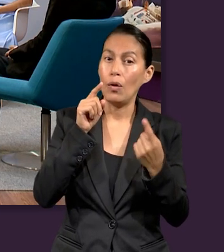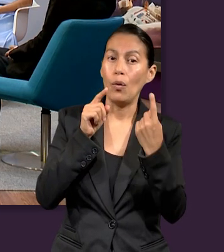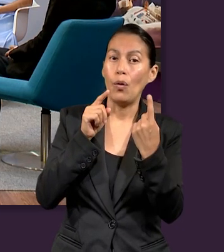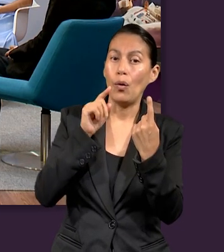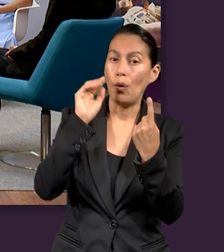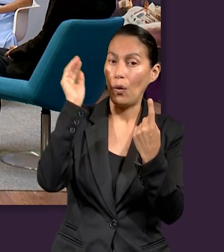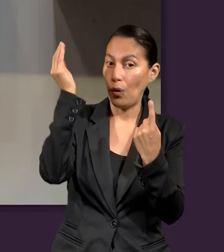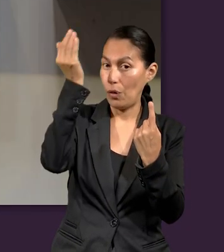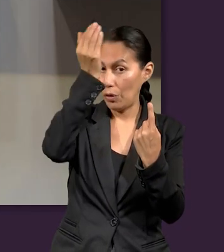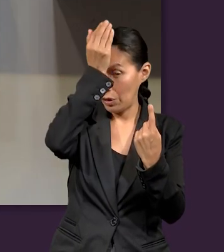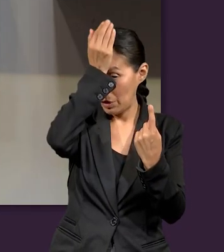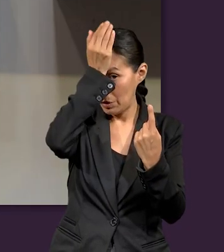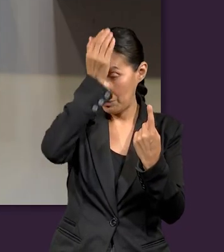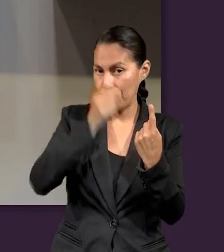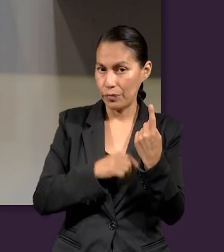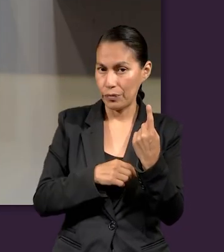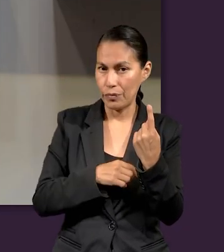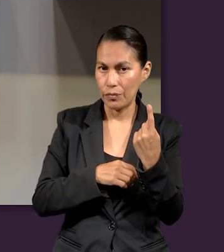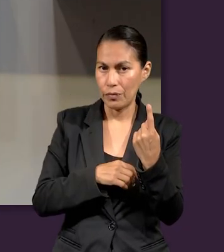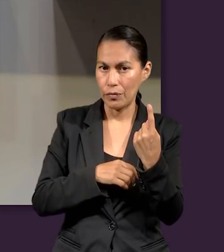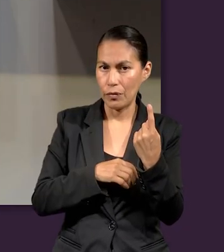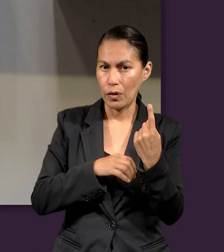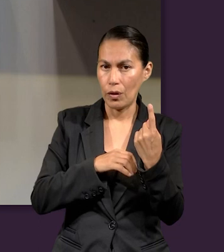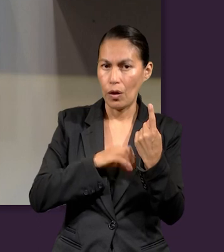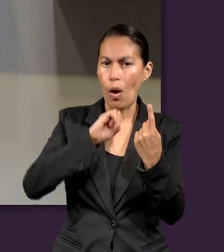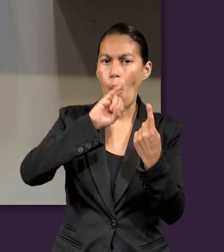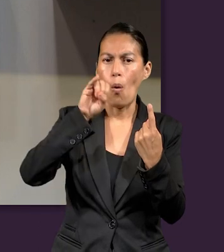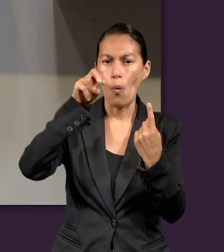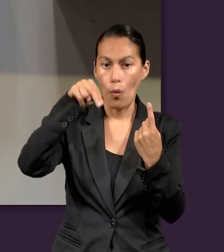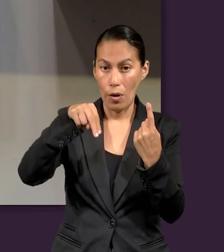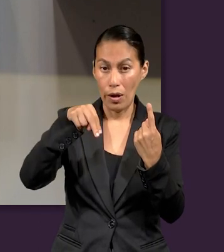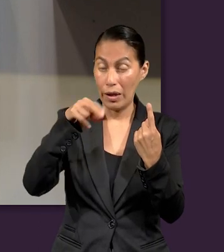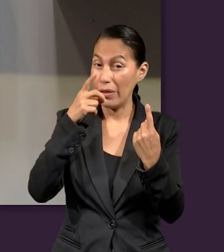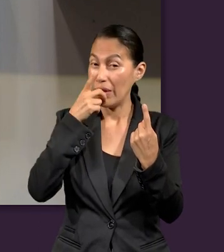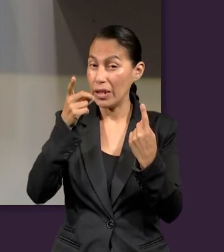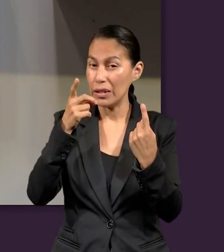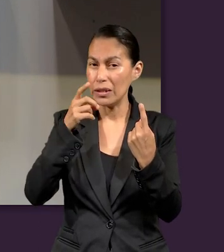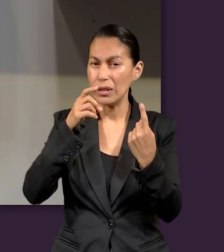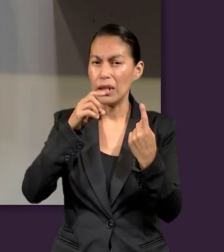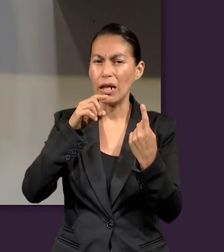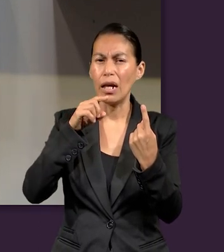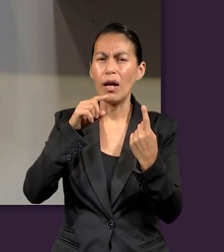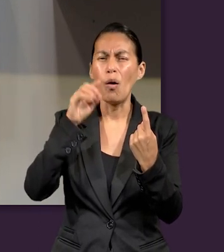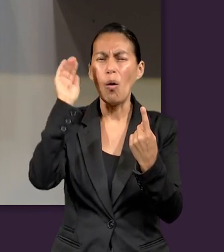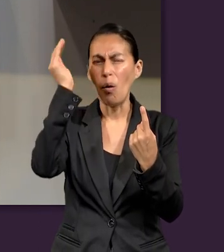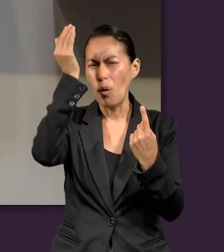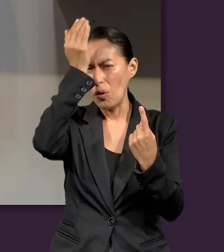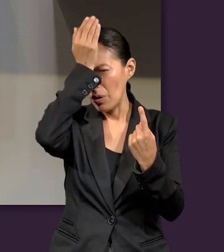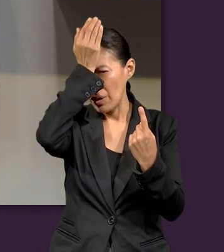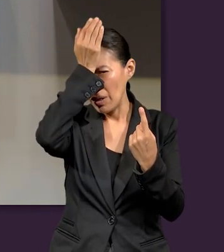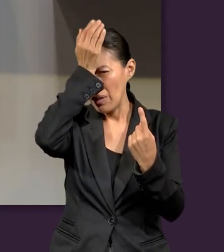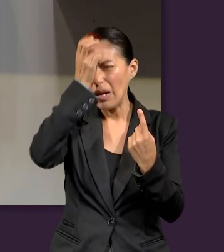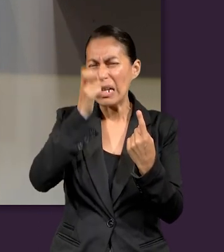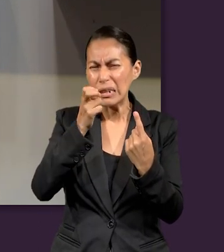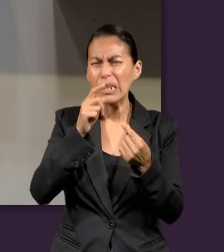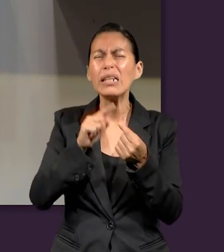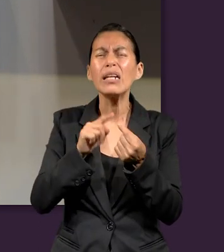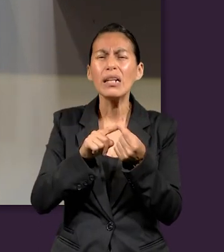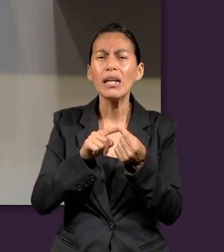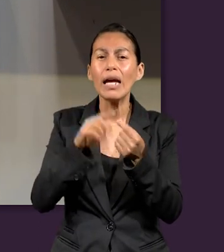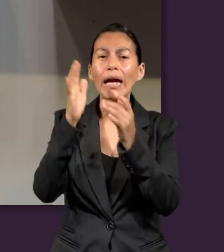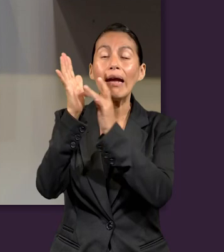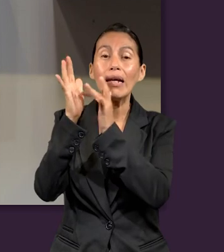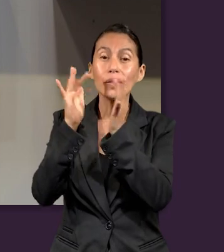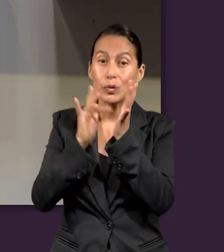Hay un cordero que dice el escritor San Juan, que es como inmolado, que es el digno. ¿Por qué Jesús